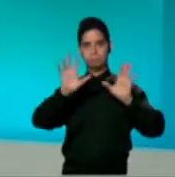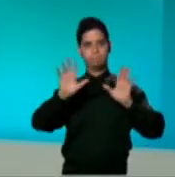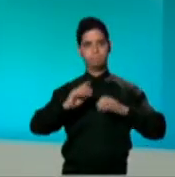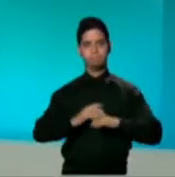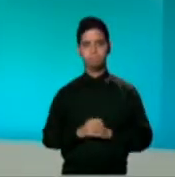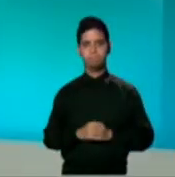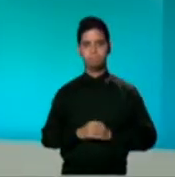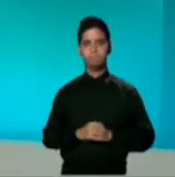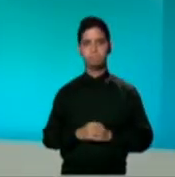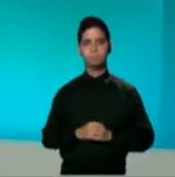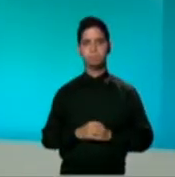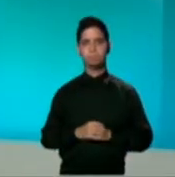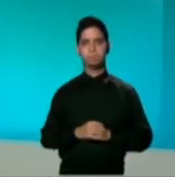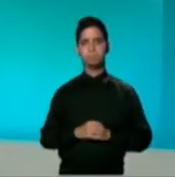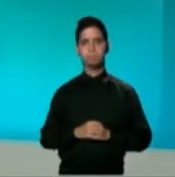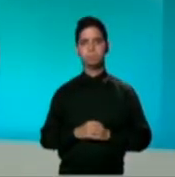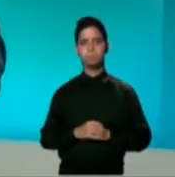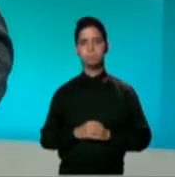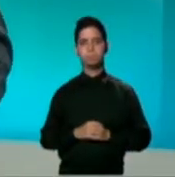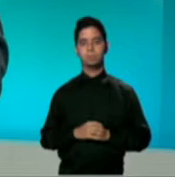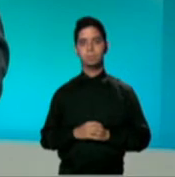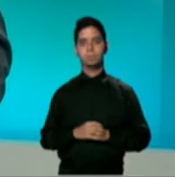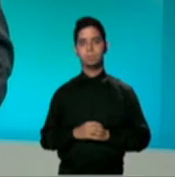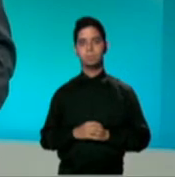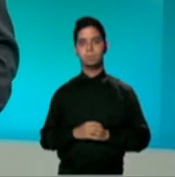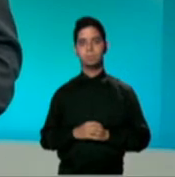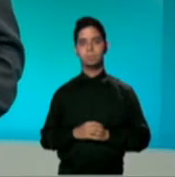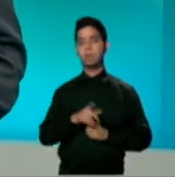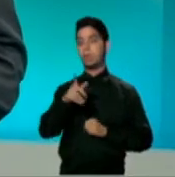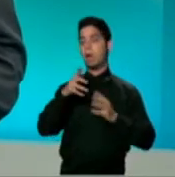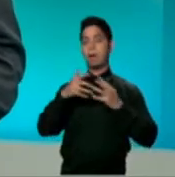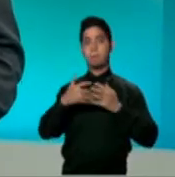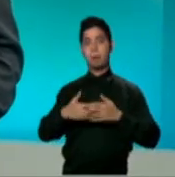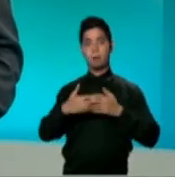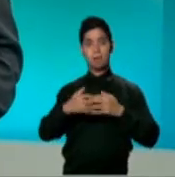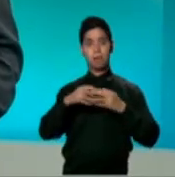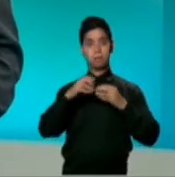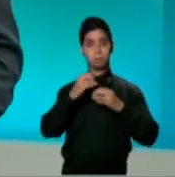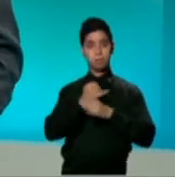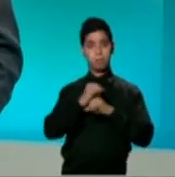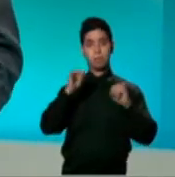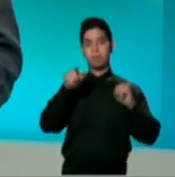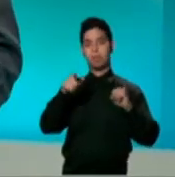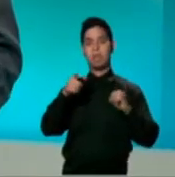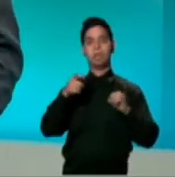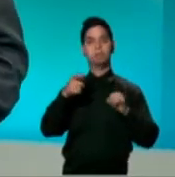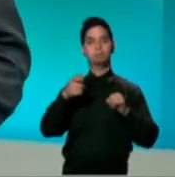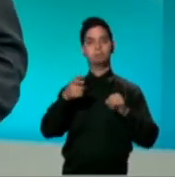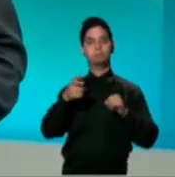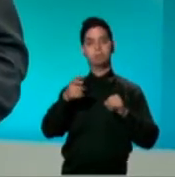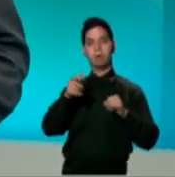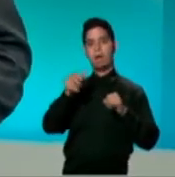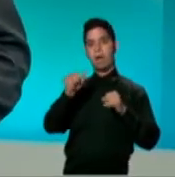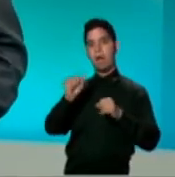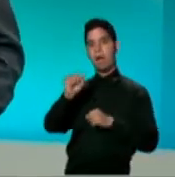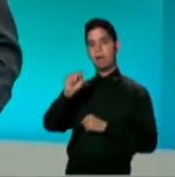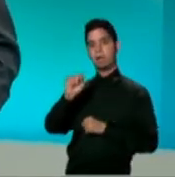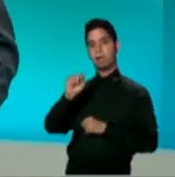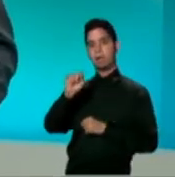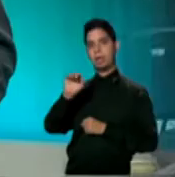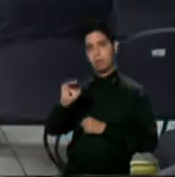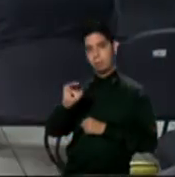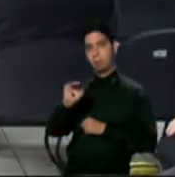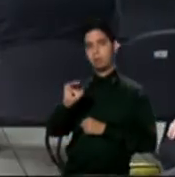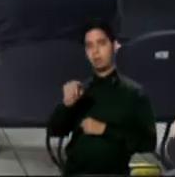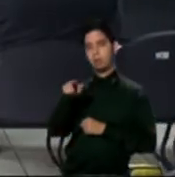En otras notas, con el propósito irregular, las máquinas independientes de expendio de efectivo, mejor conocidas como ATMs, la